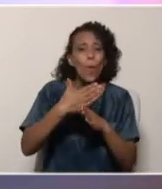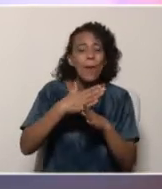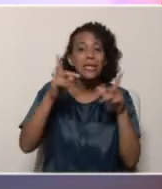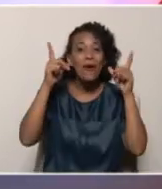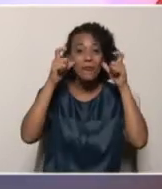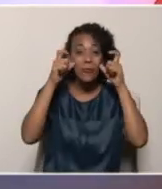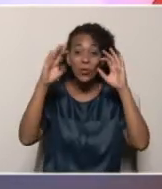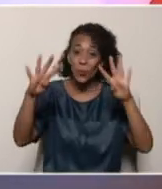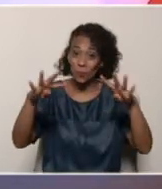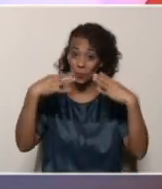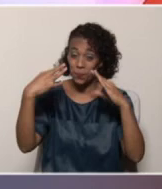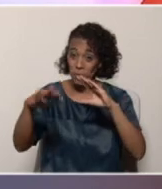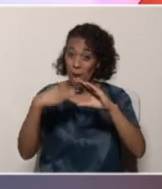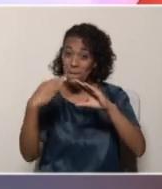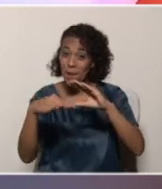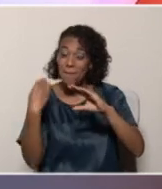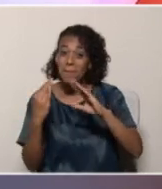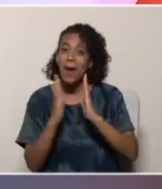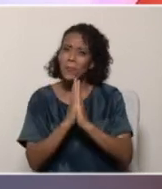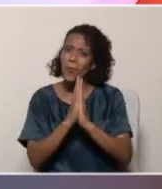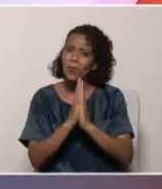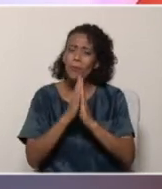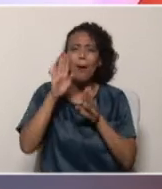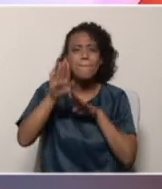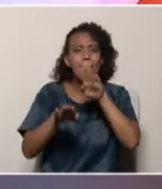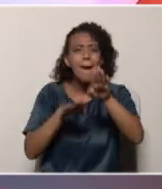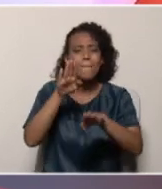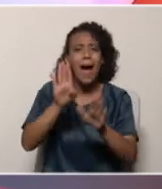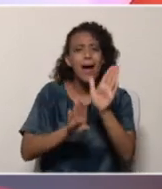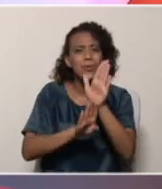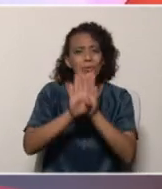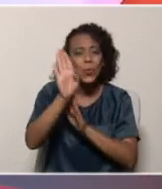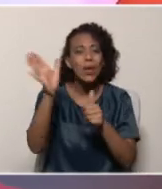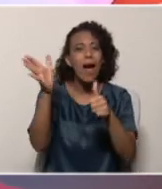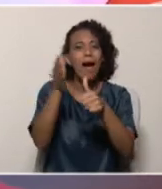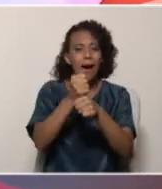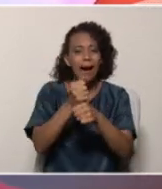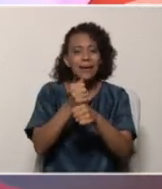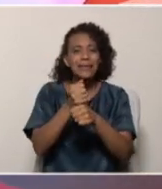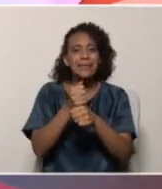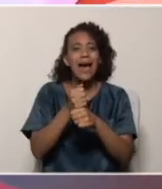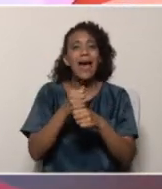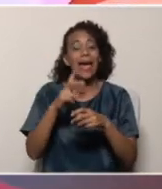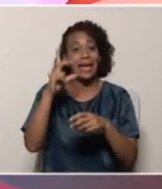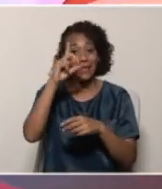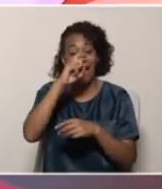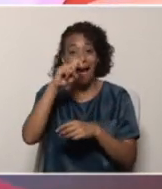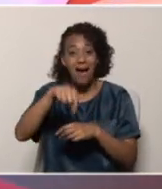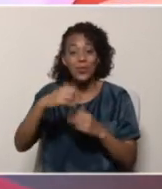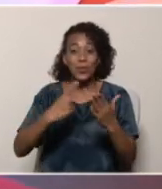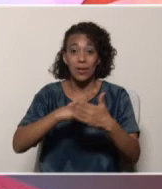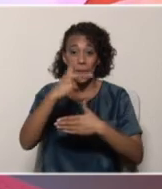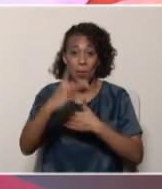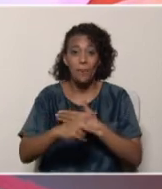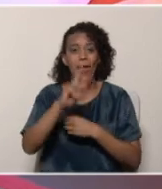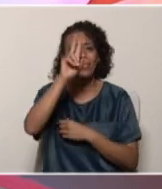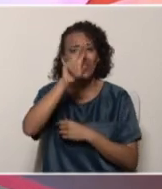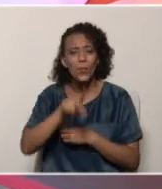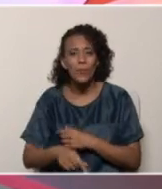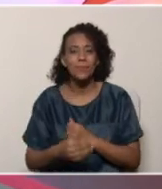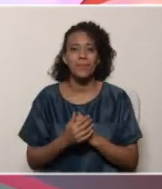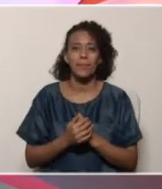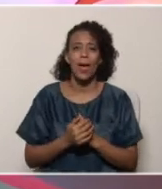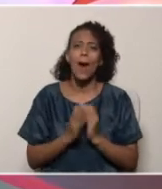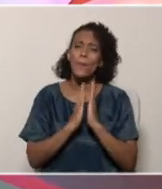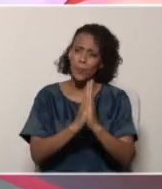fotografías y videos de todos los avances académicos que alcanzas en este programa diario. Por eso,